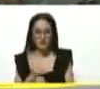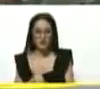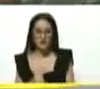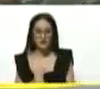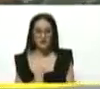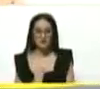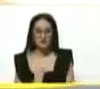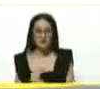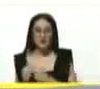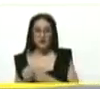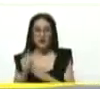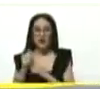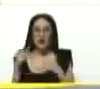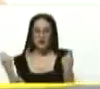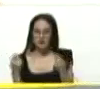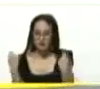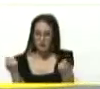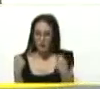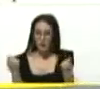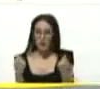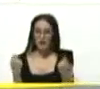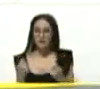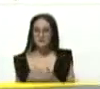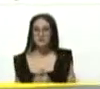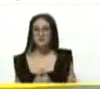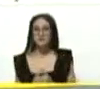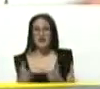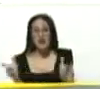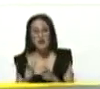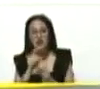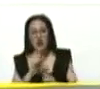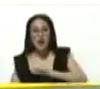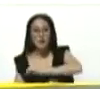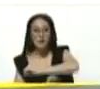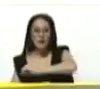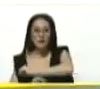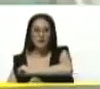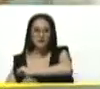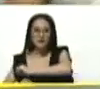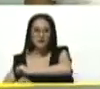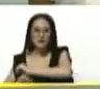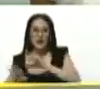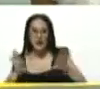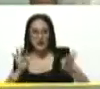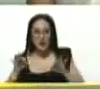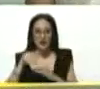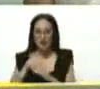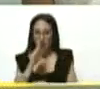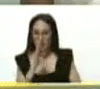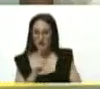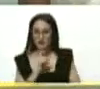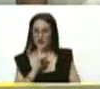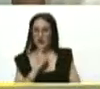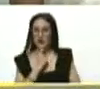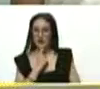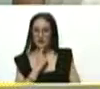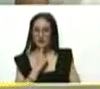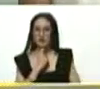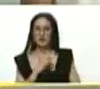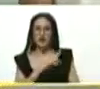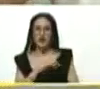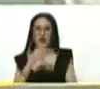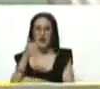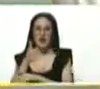se reunió el liderazgo popular, se reunieron las bases y eligieron con voto directo y secreto a sus